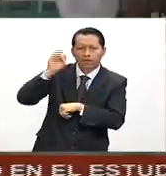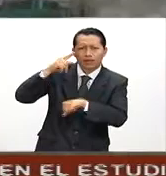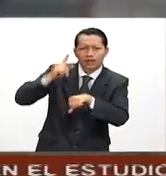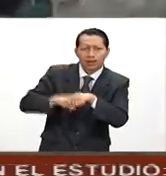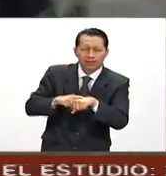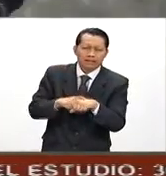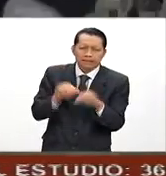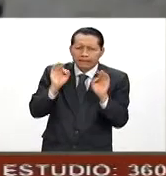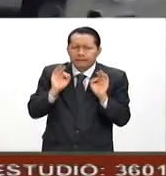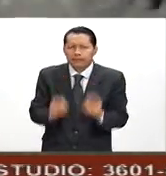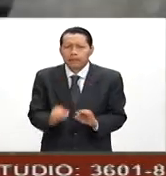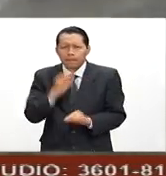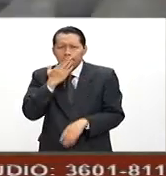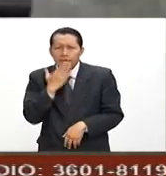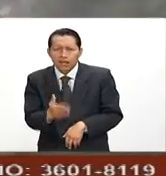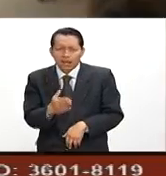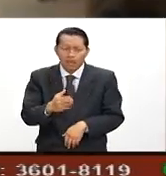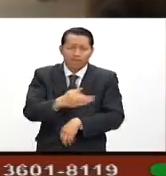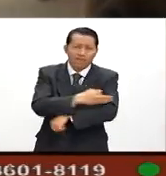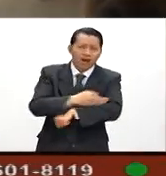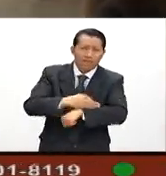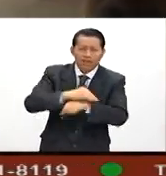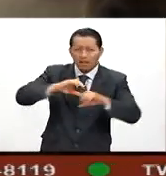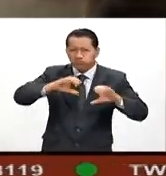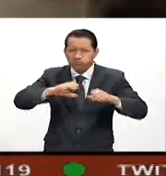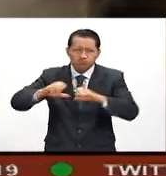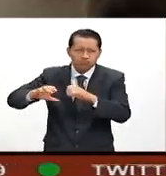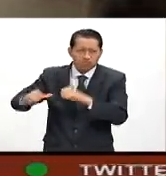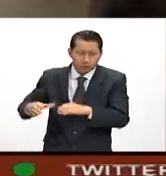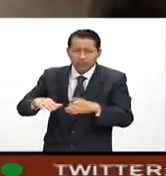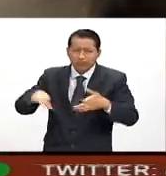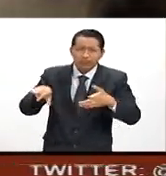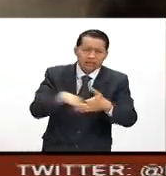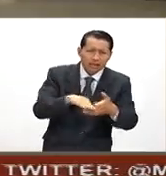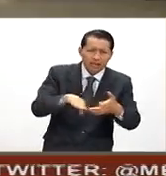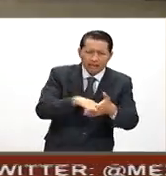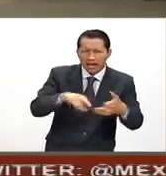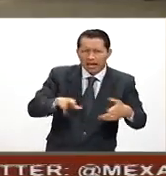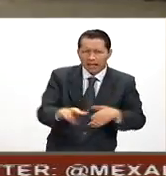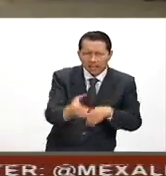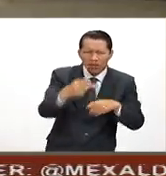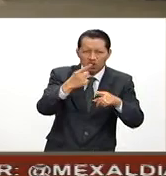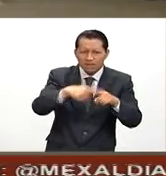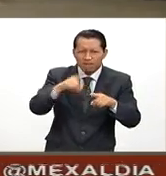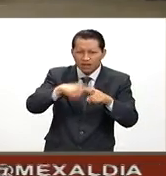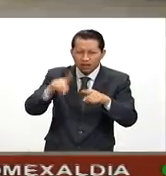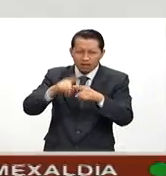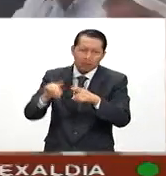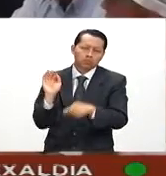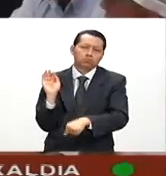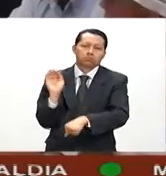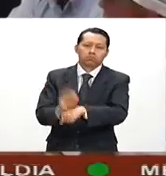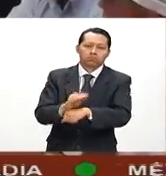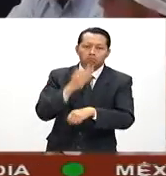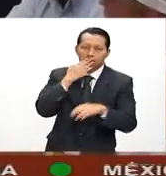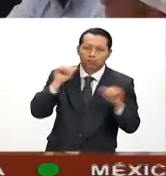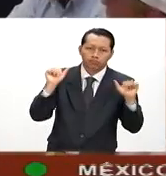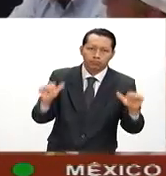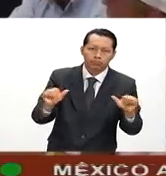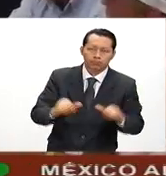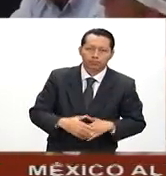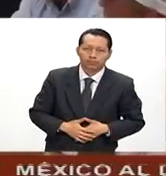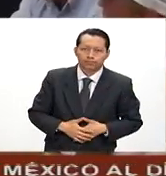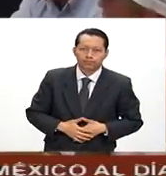para salvaguardar la integridad de cientos de familias que viven muy cerca de los arroyos y cauces originados por las lluvias torrenciales. Por favor,